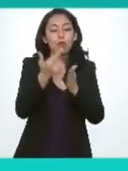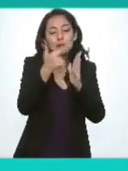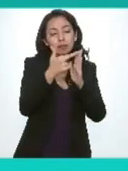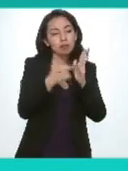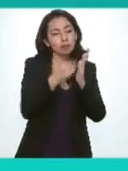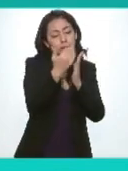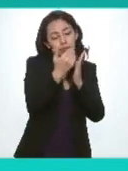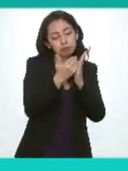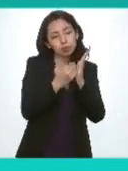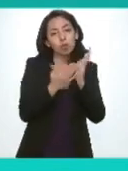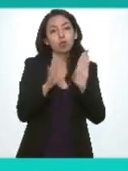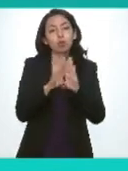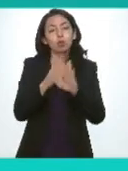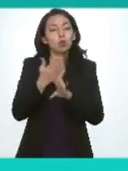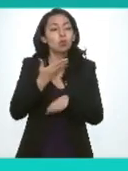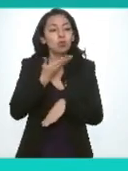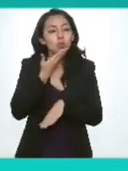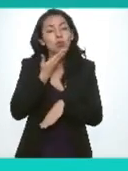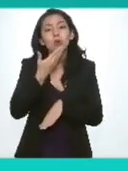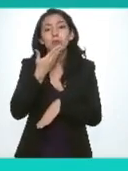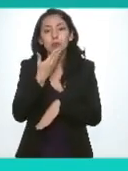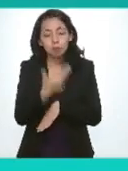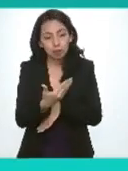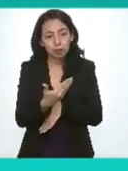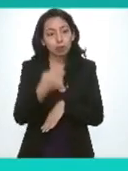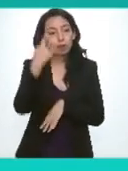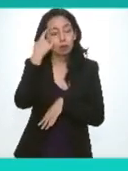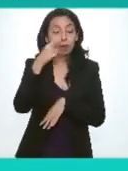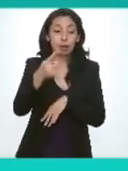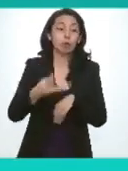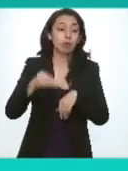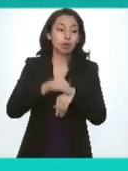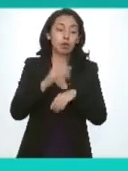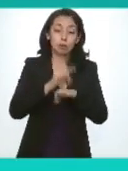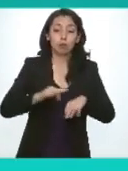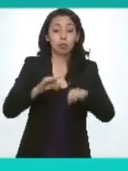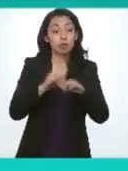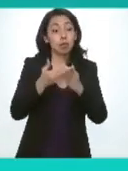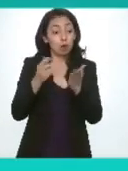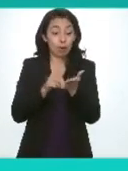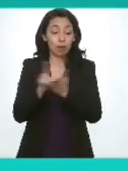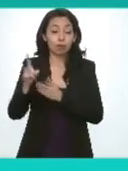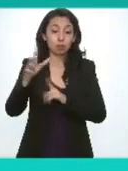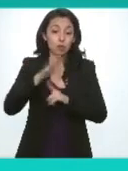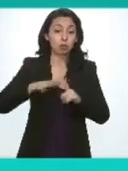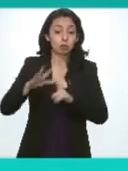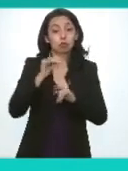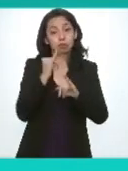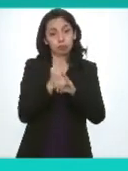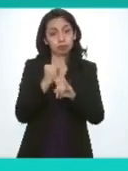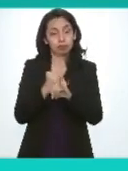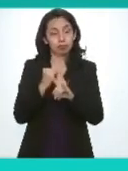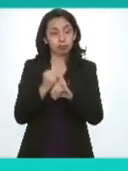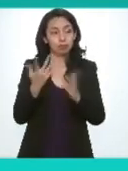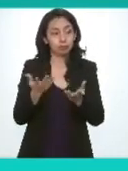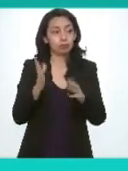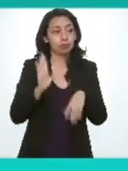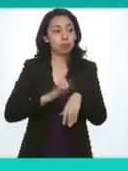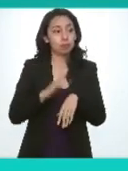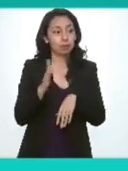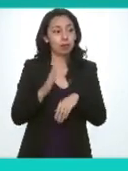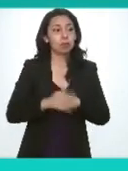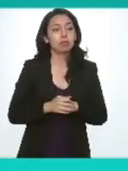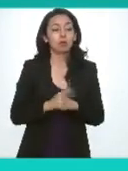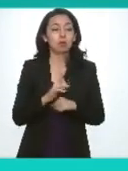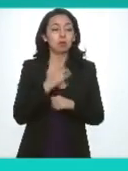para poner sobre la mesa la importancia de los derechos que existen hoy en el entorno digital sobre todo cuando se está